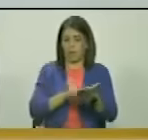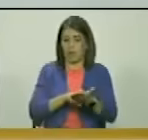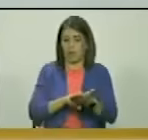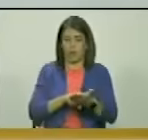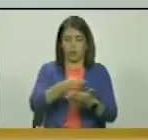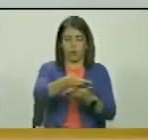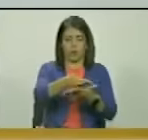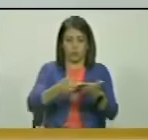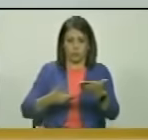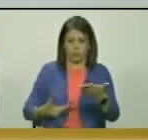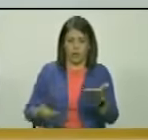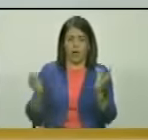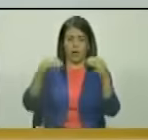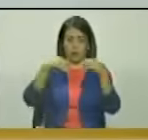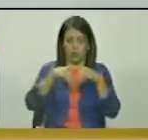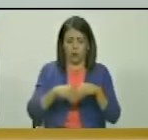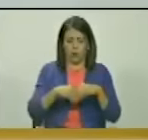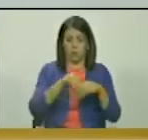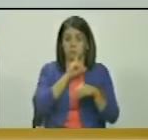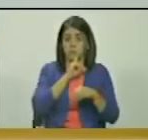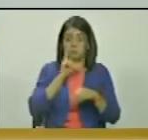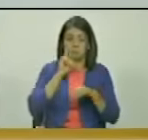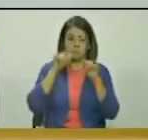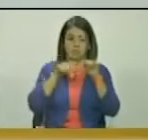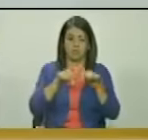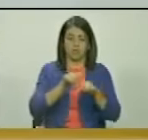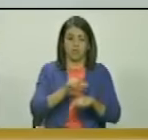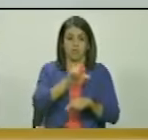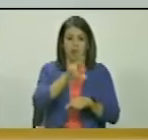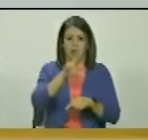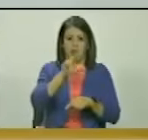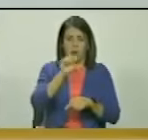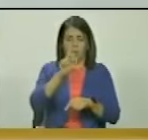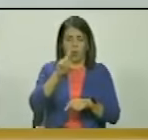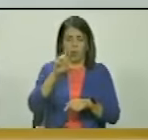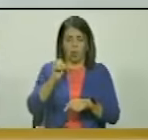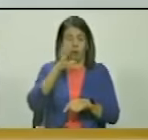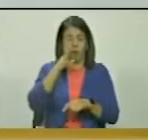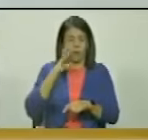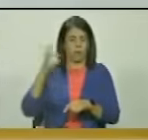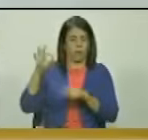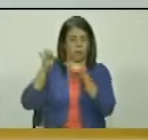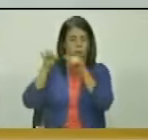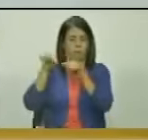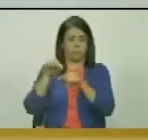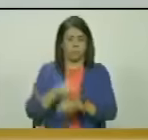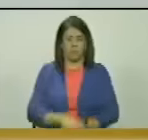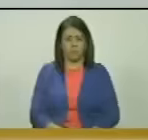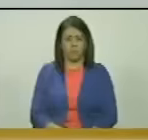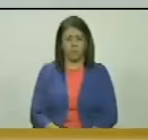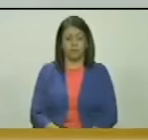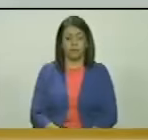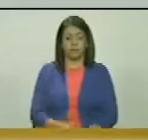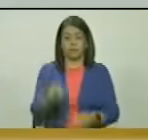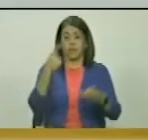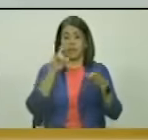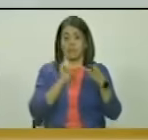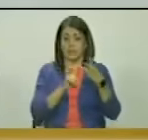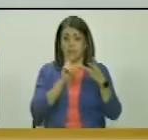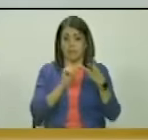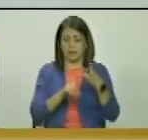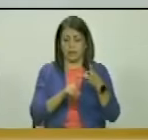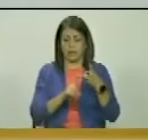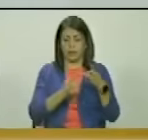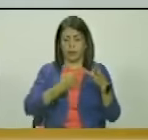términos el llamado laudo y rito laudo arbitral en tercer lugar